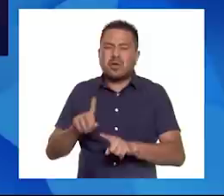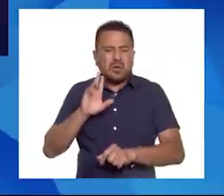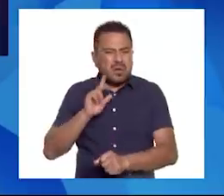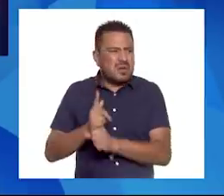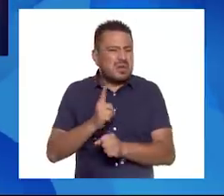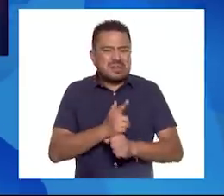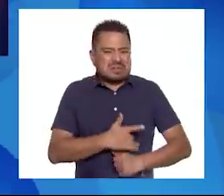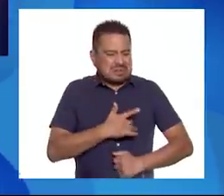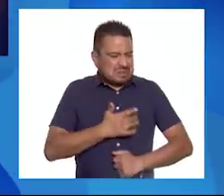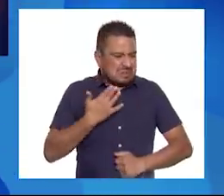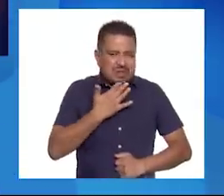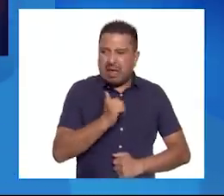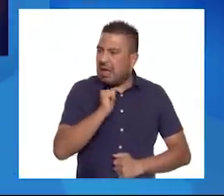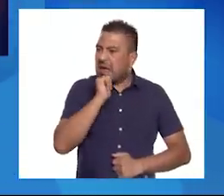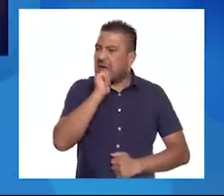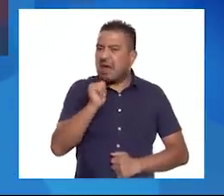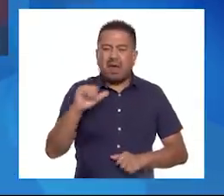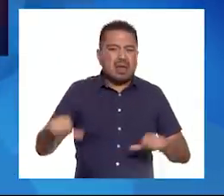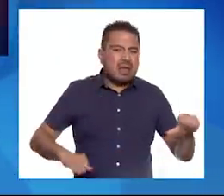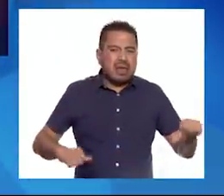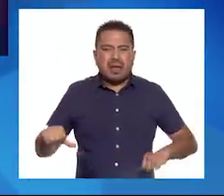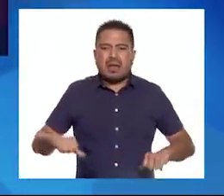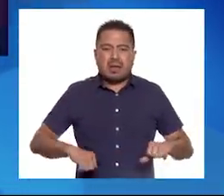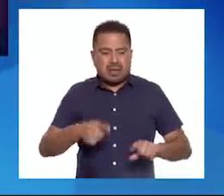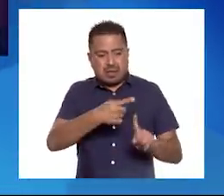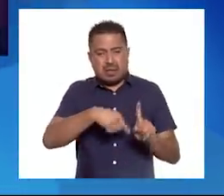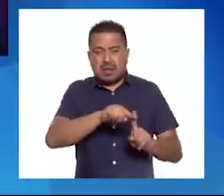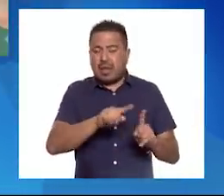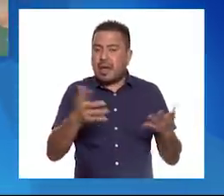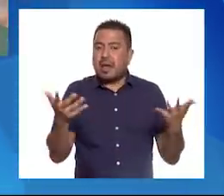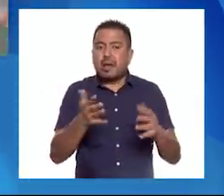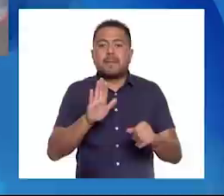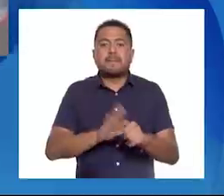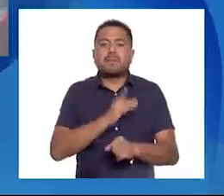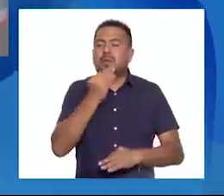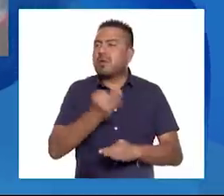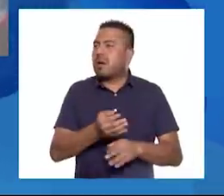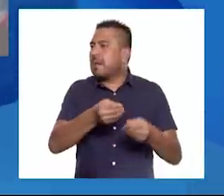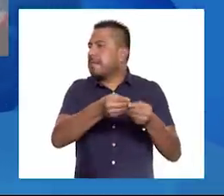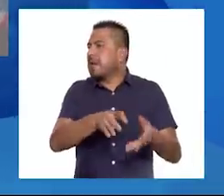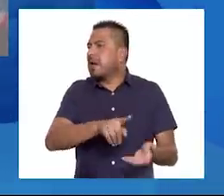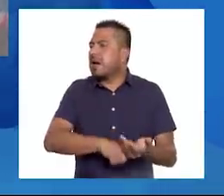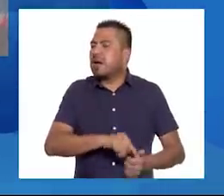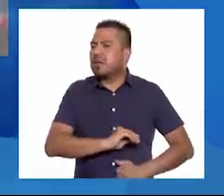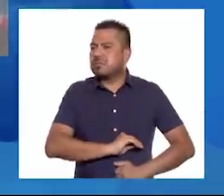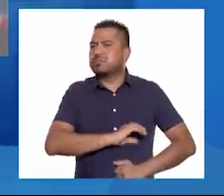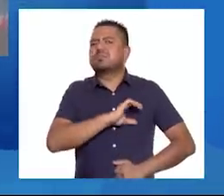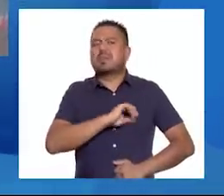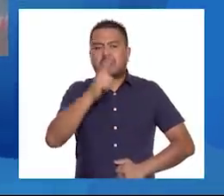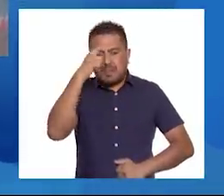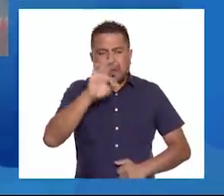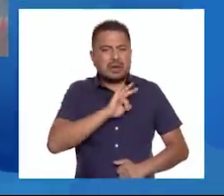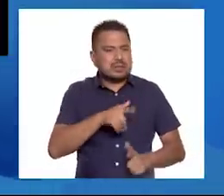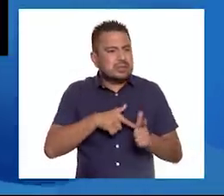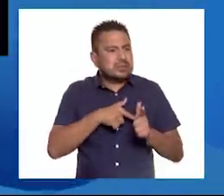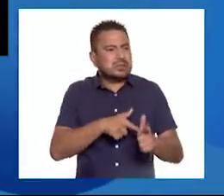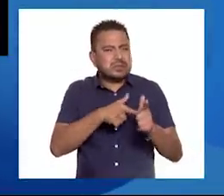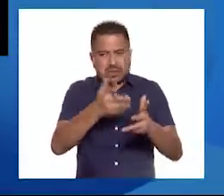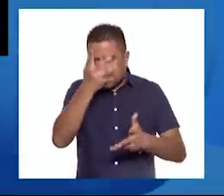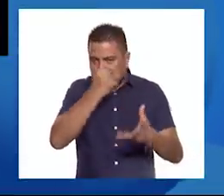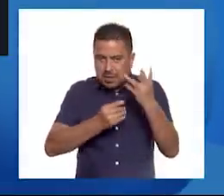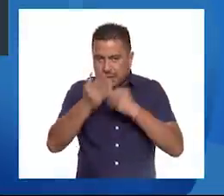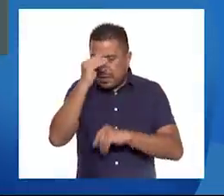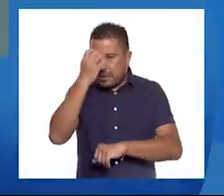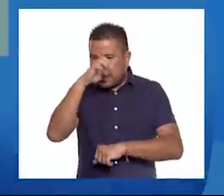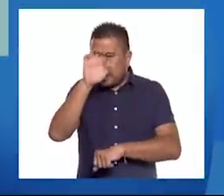encuentra satisfacción en las actividades que realiza porque ha perdido la motivación para seguir aprendiendo y